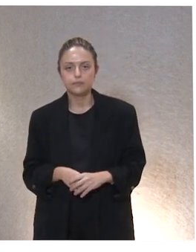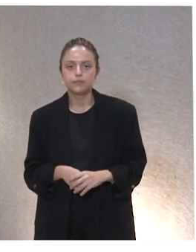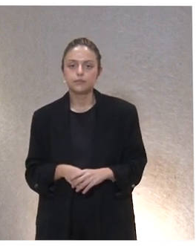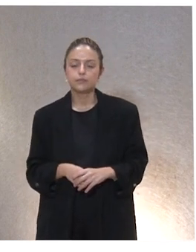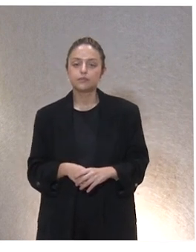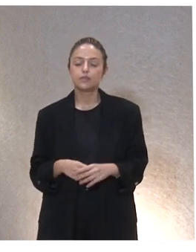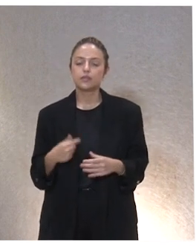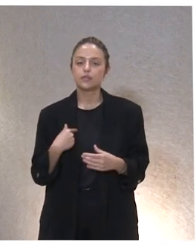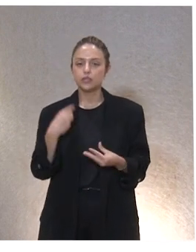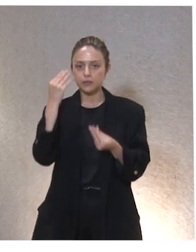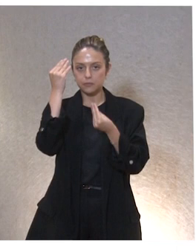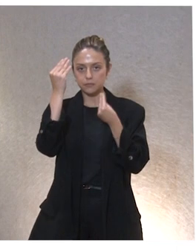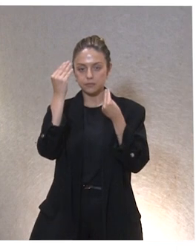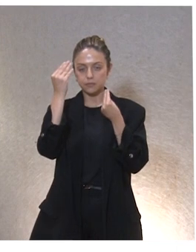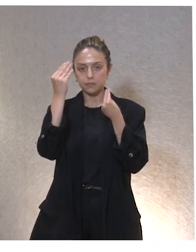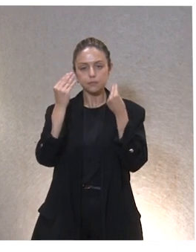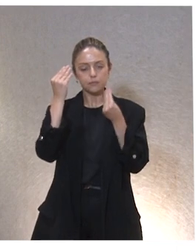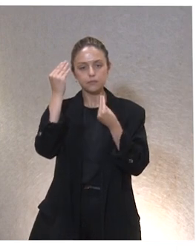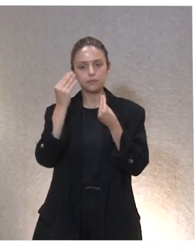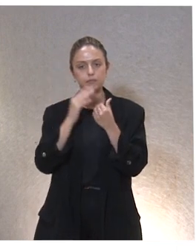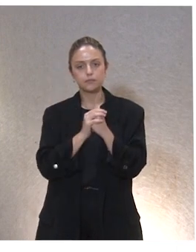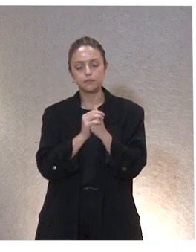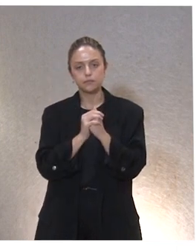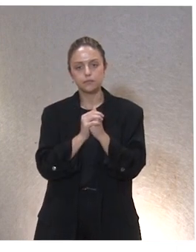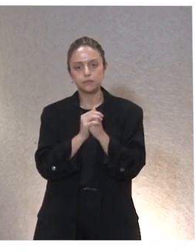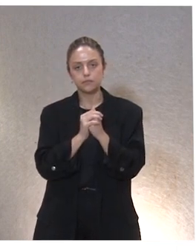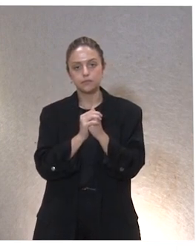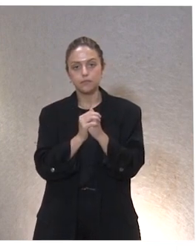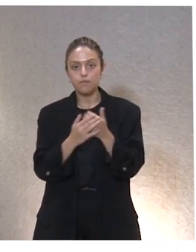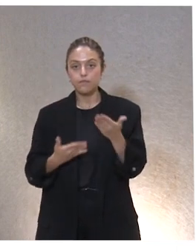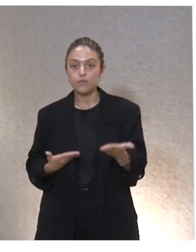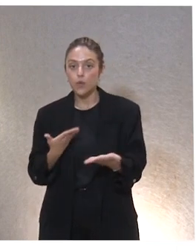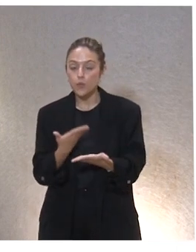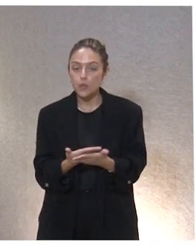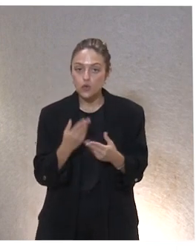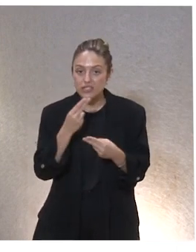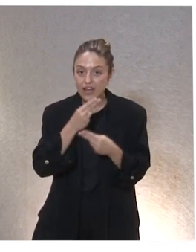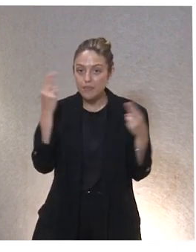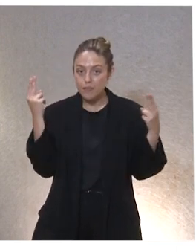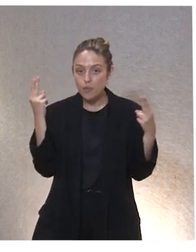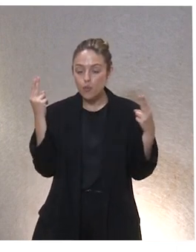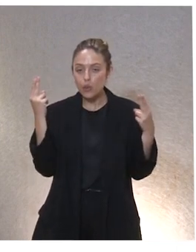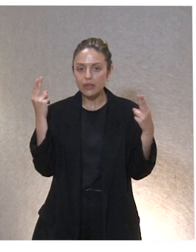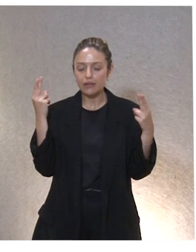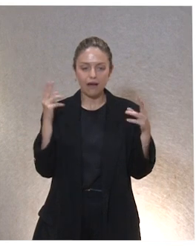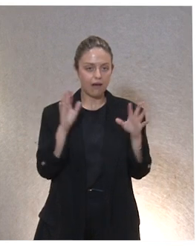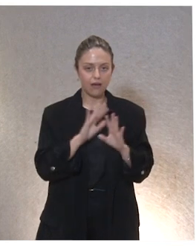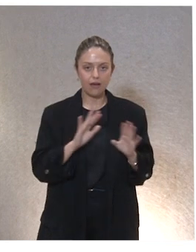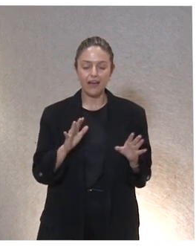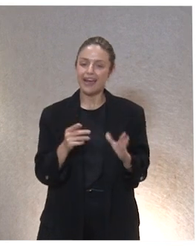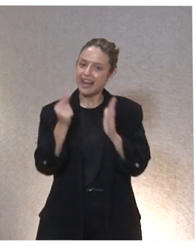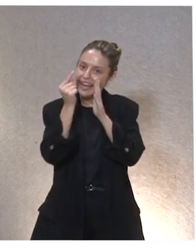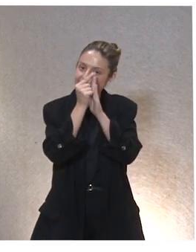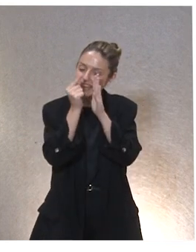Nos planteamos la siguiente cuestión, es una propuesta que se hace pública a toda la organización, hay unos